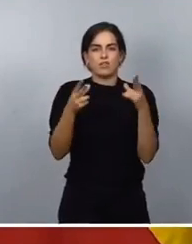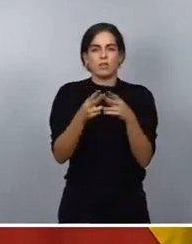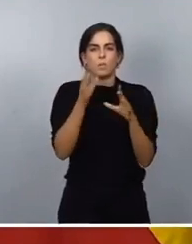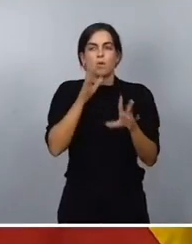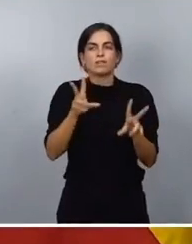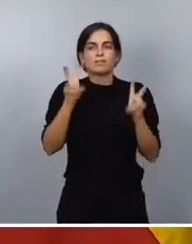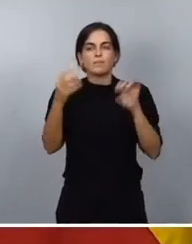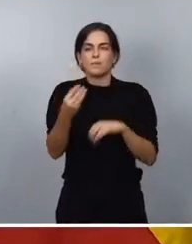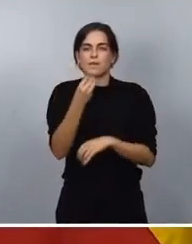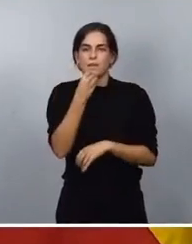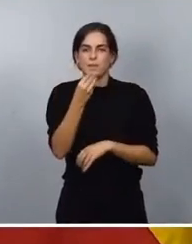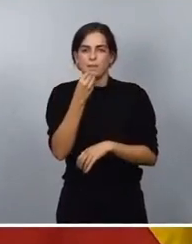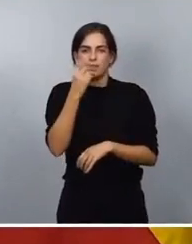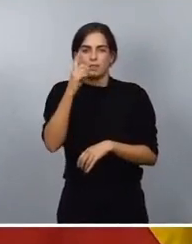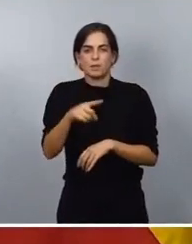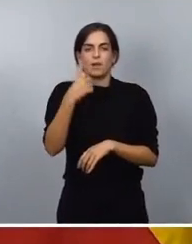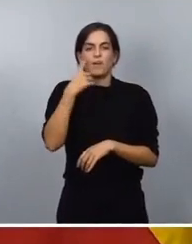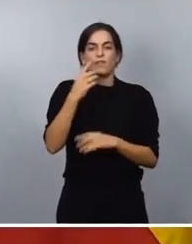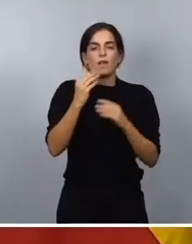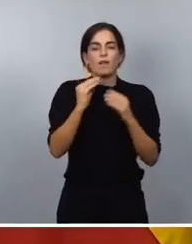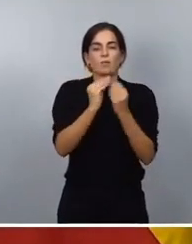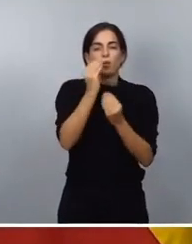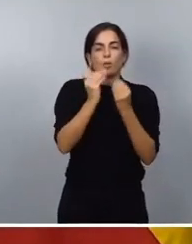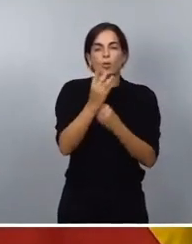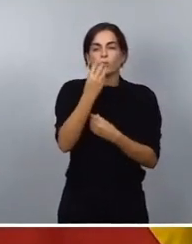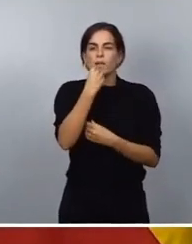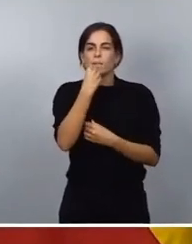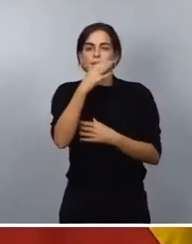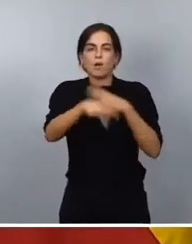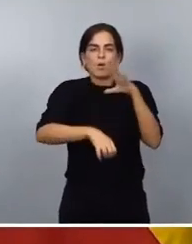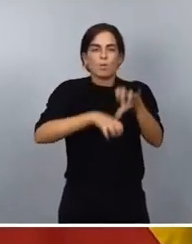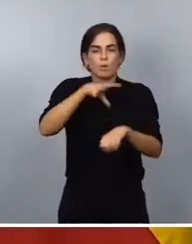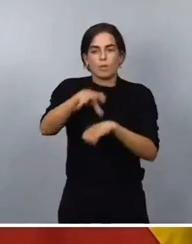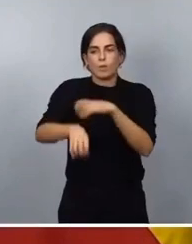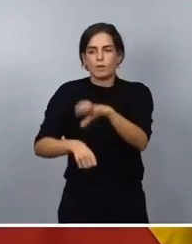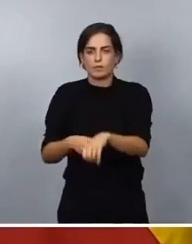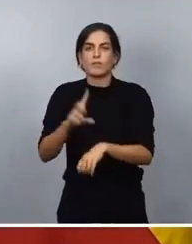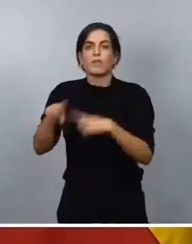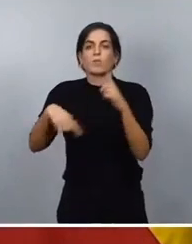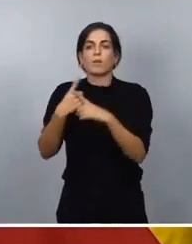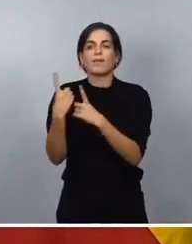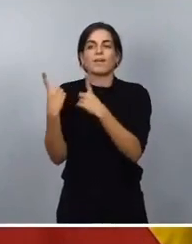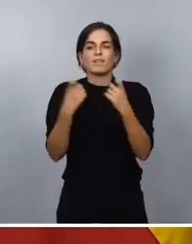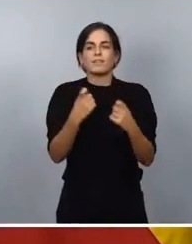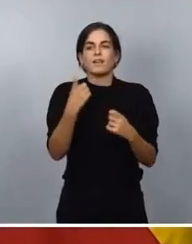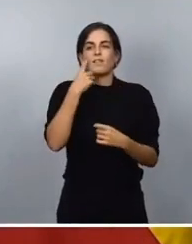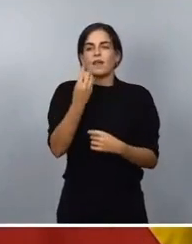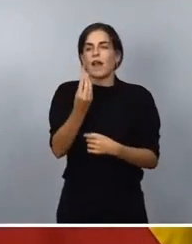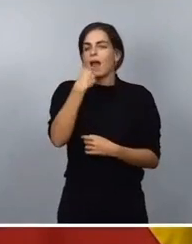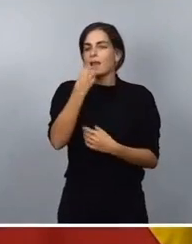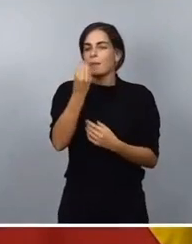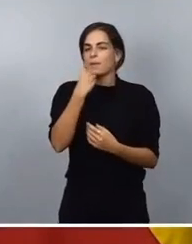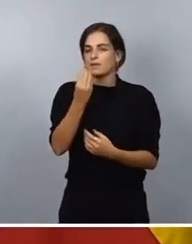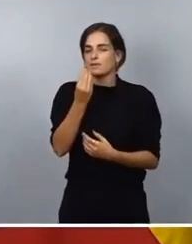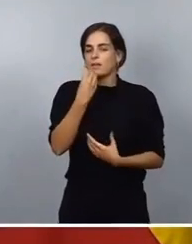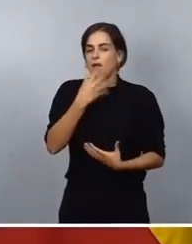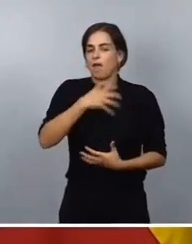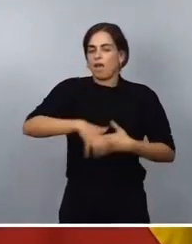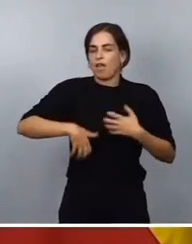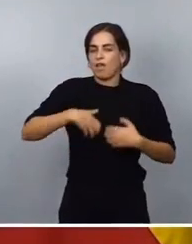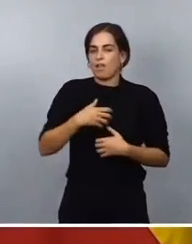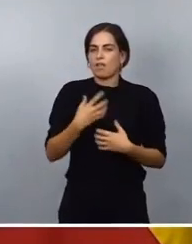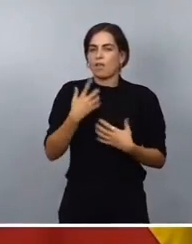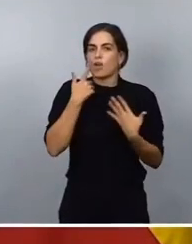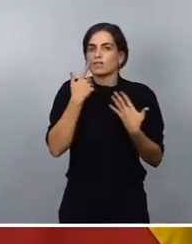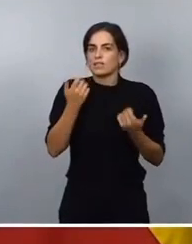adquisición de alimentos, sobre la necesidad de tener una alimentación que sea sana, segura,